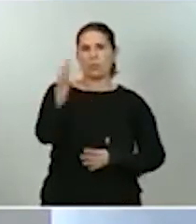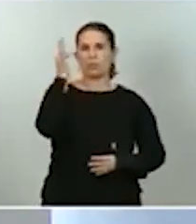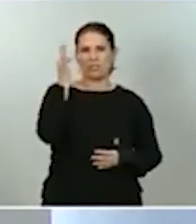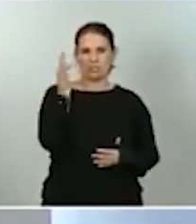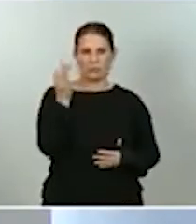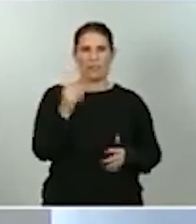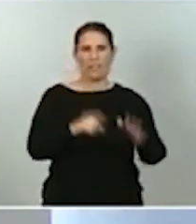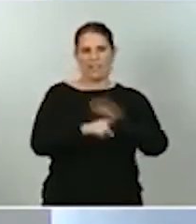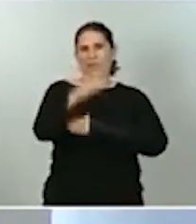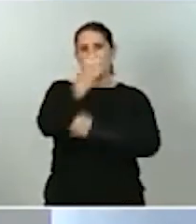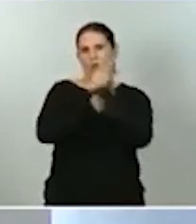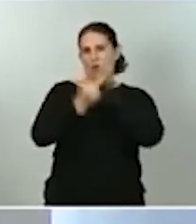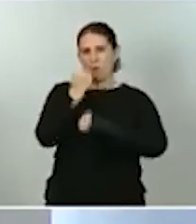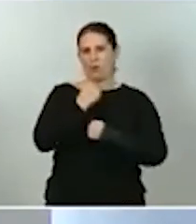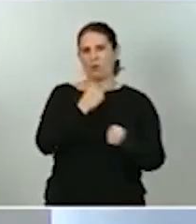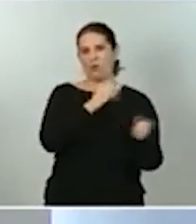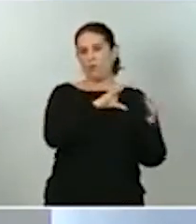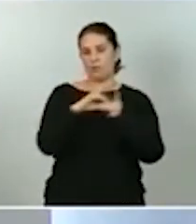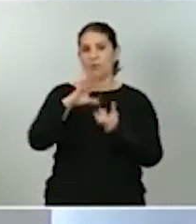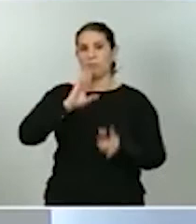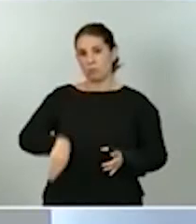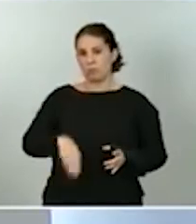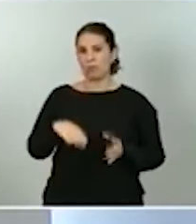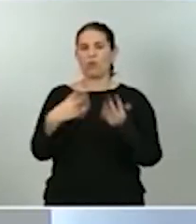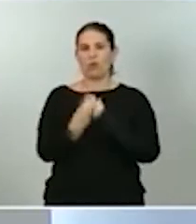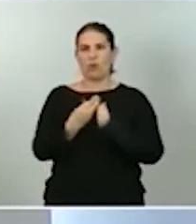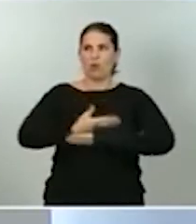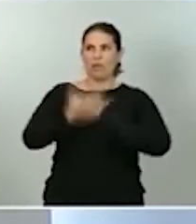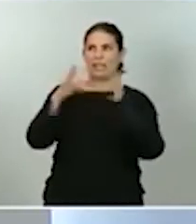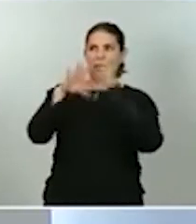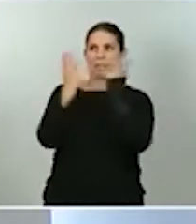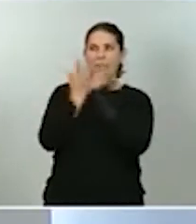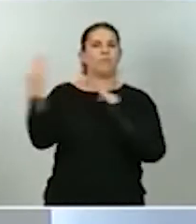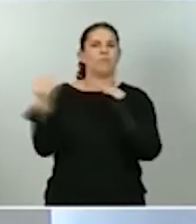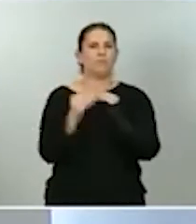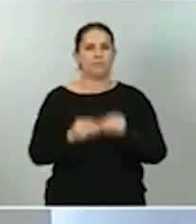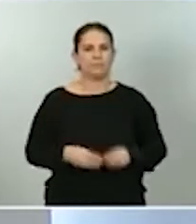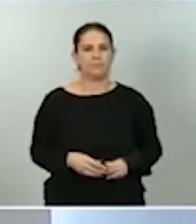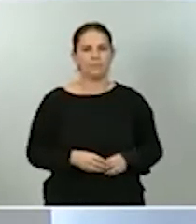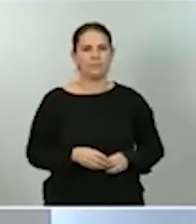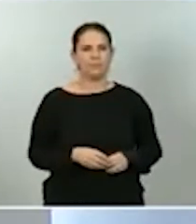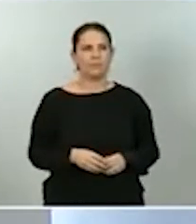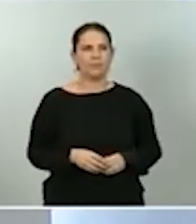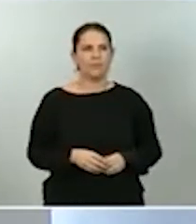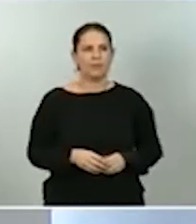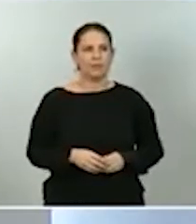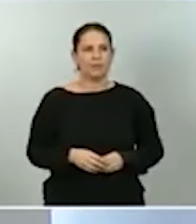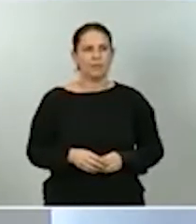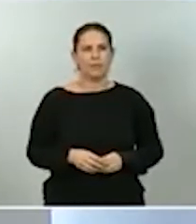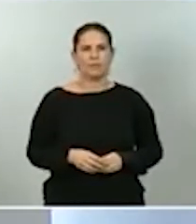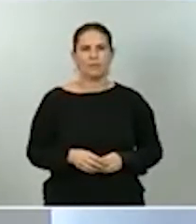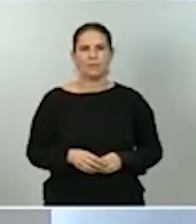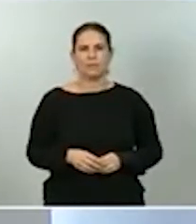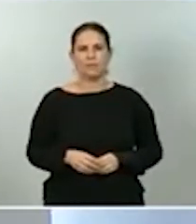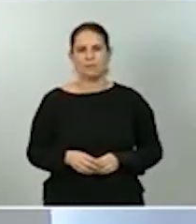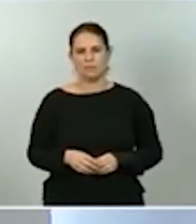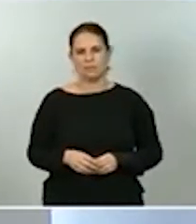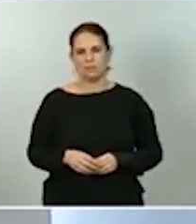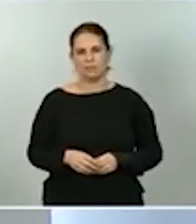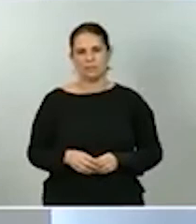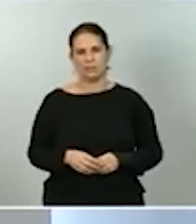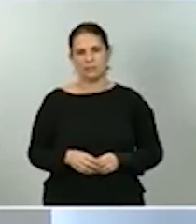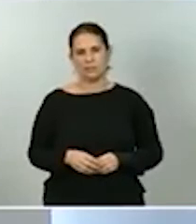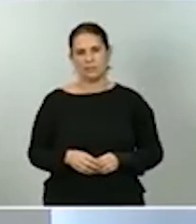línea con el estimado por los organismos internacionales. Es evidente, pero no quiero dejar de